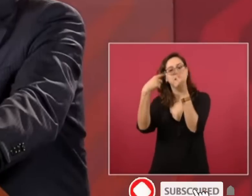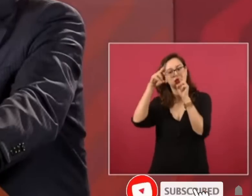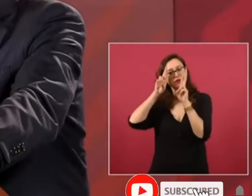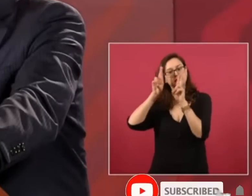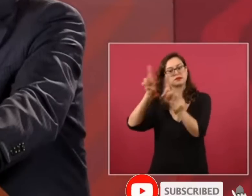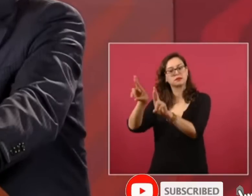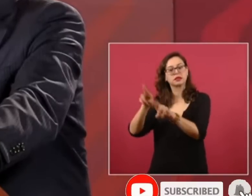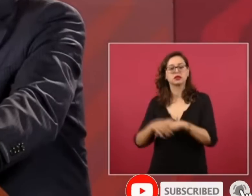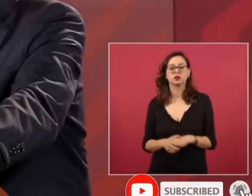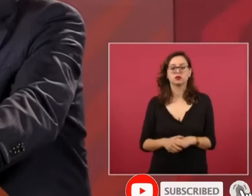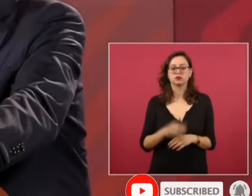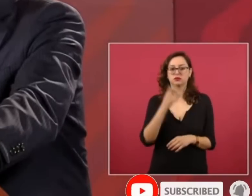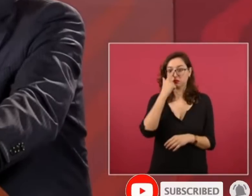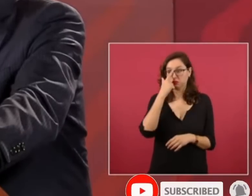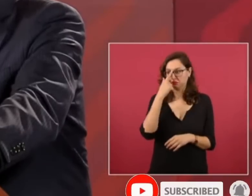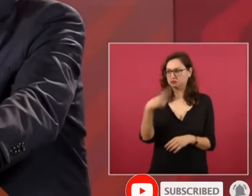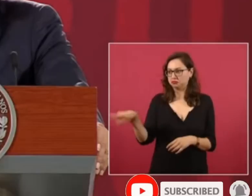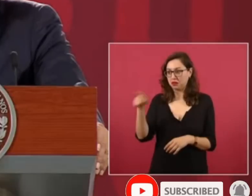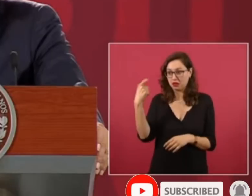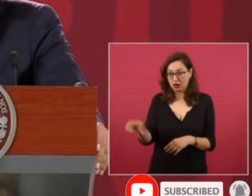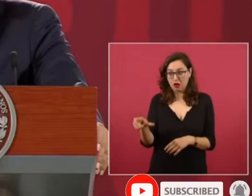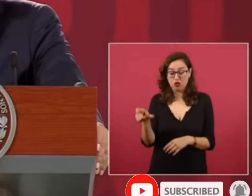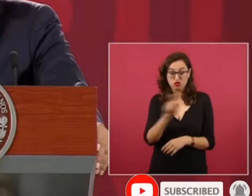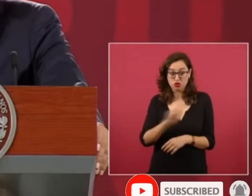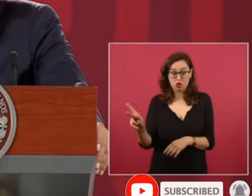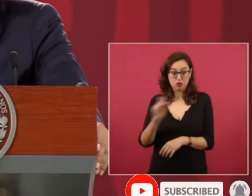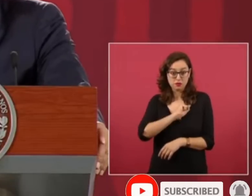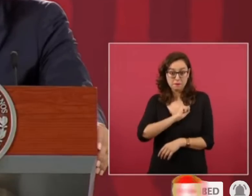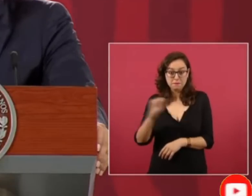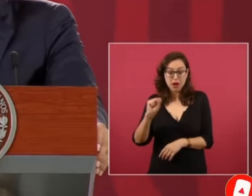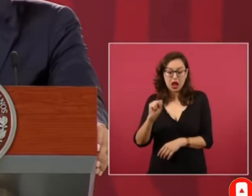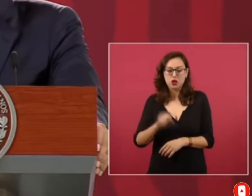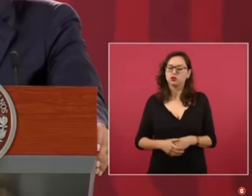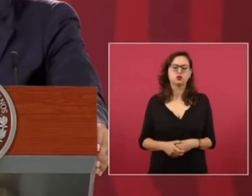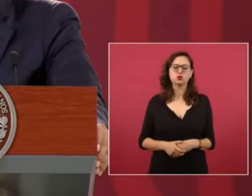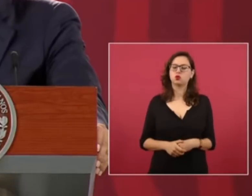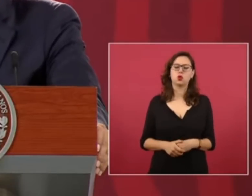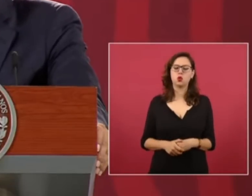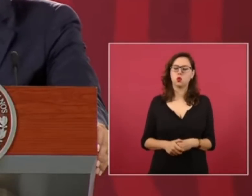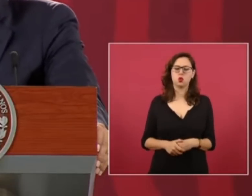y no todo el que tiene es malvado estos son los